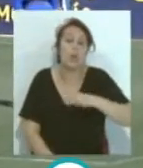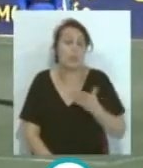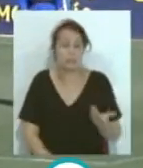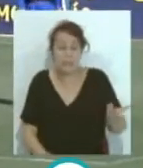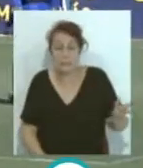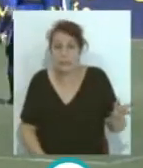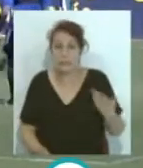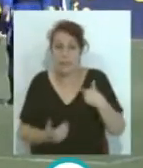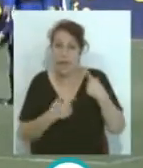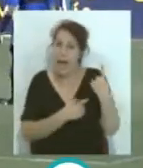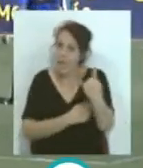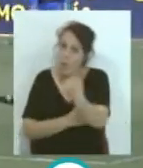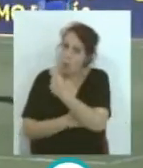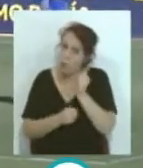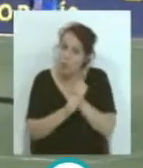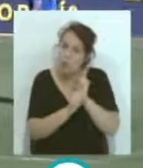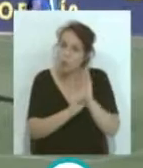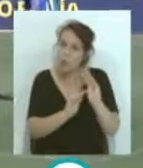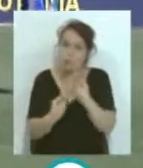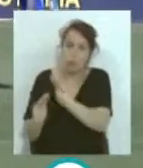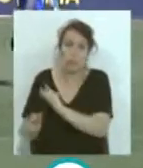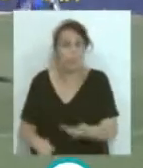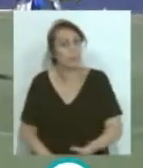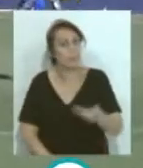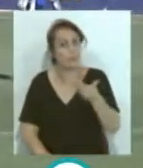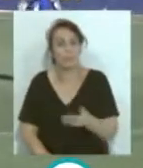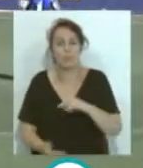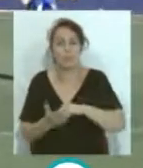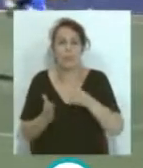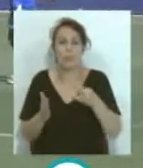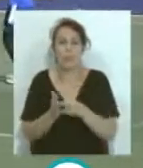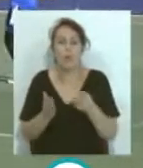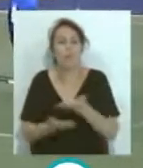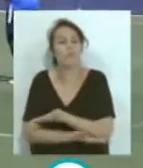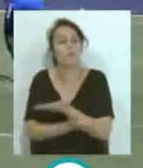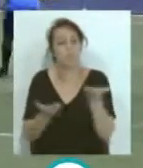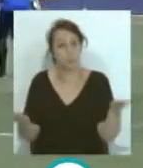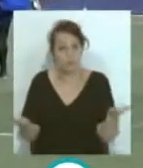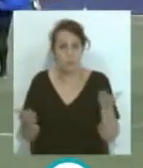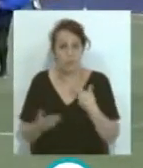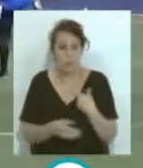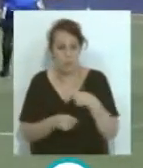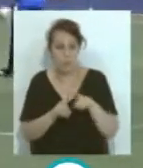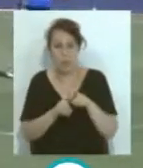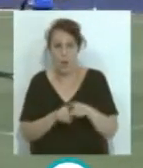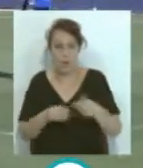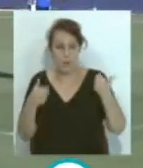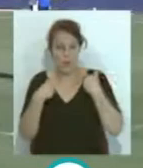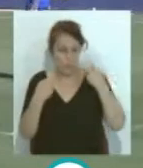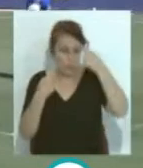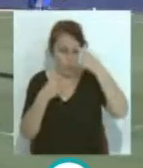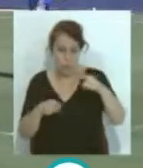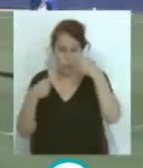que dejando que cada uno haga su trabajo... ...es muy importante ¿no? ...que el técnico tenga confianza y delegue... ...ciertas responsabilidades del